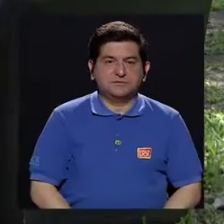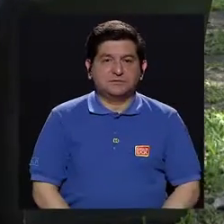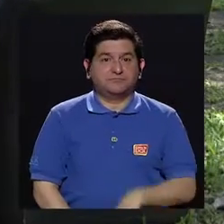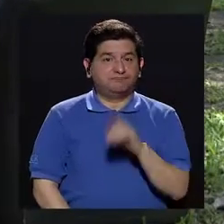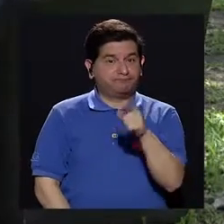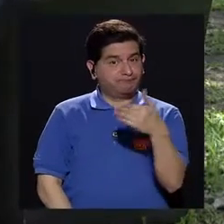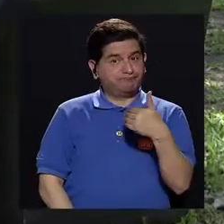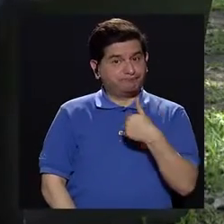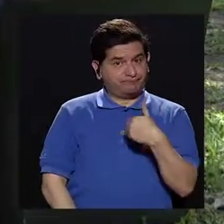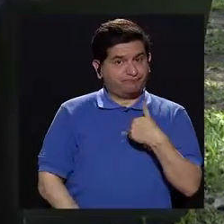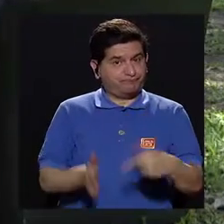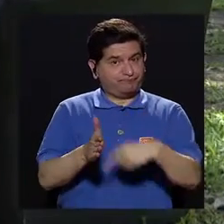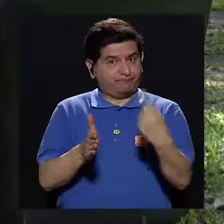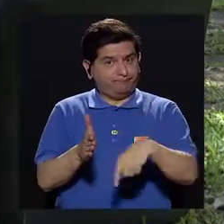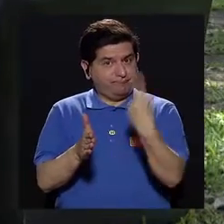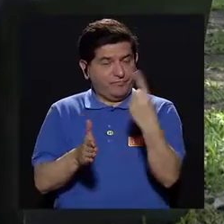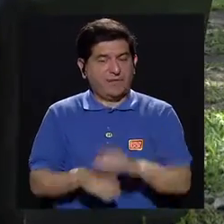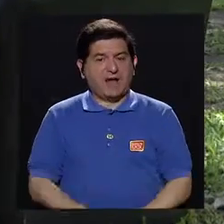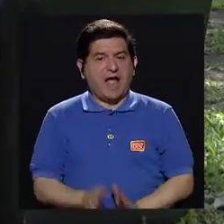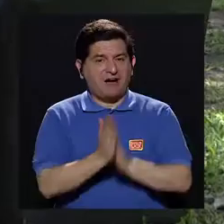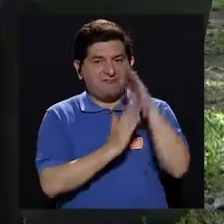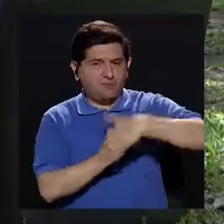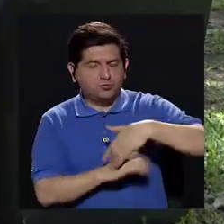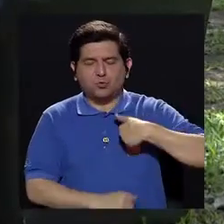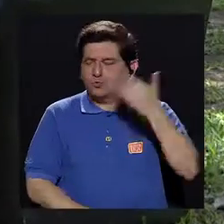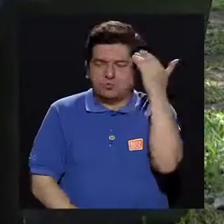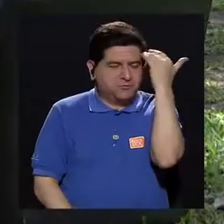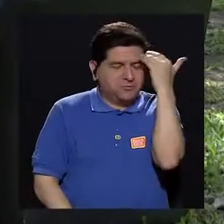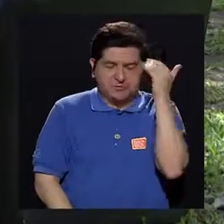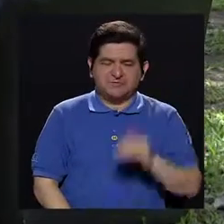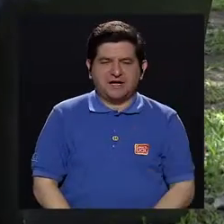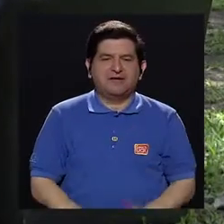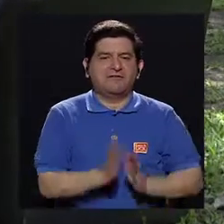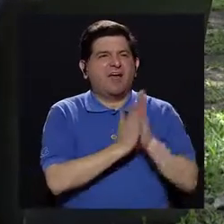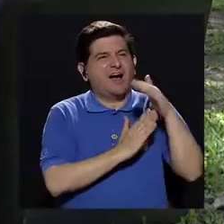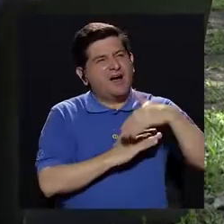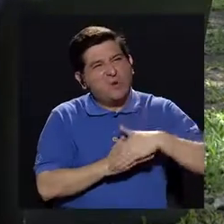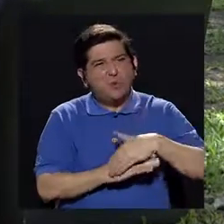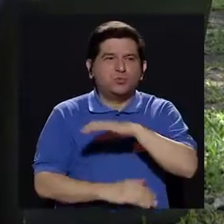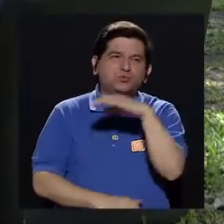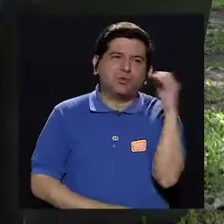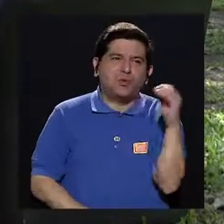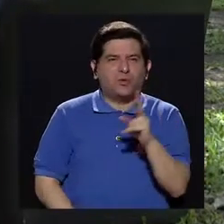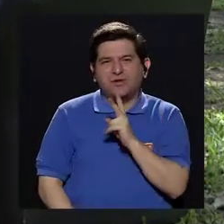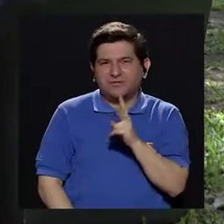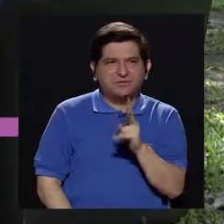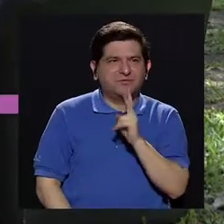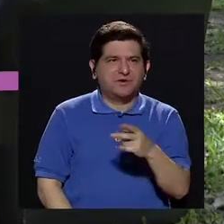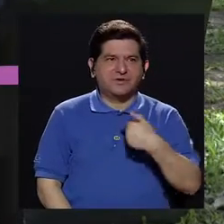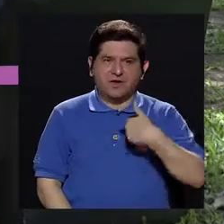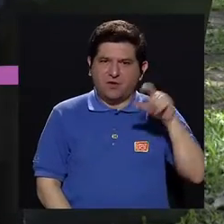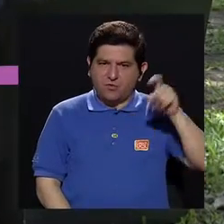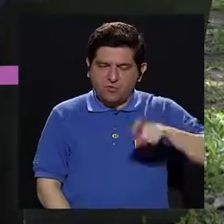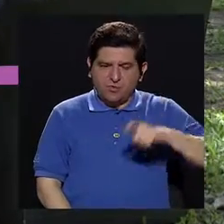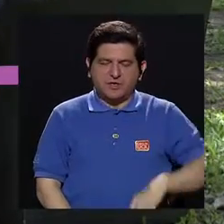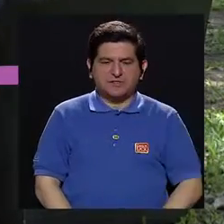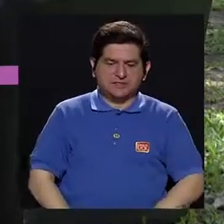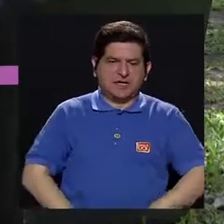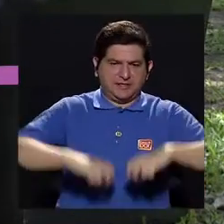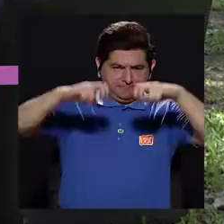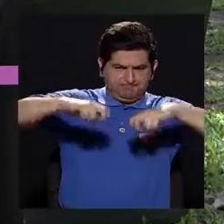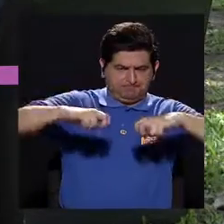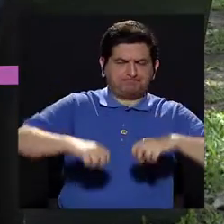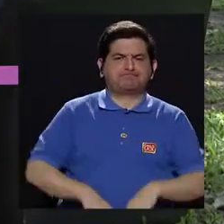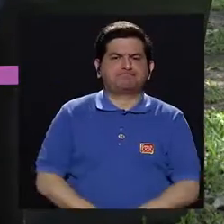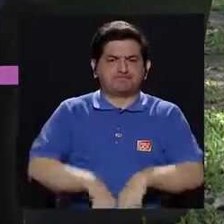ustedes tienen, a veces hay abuso. Uno no sabe a veces si es abuso, o realmente uno tiene que sentarse